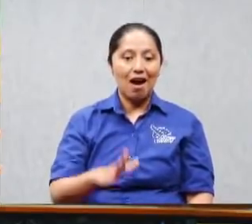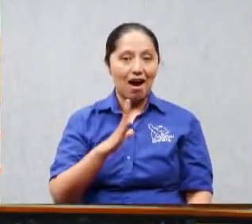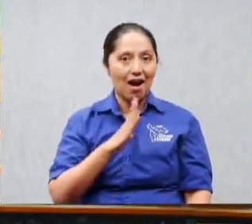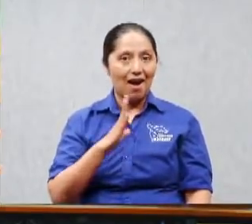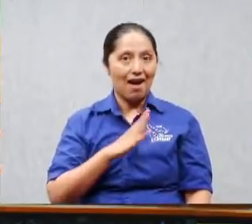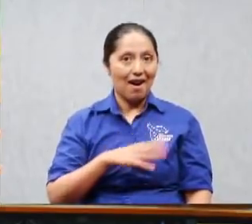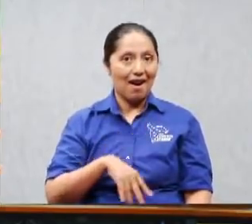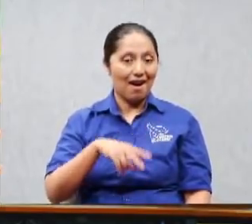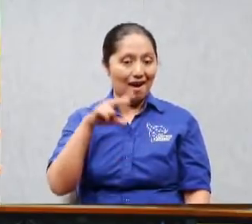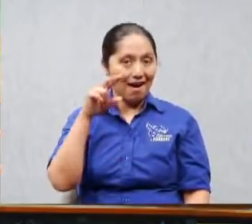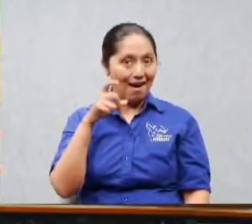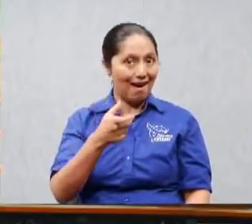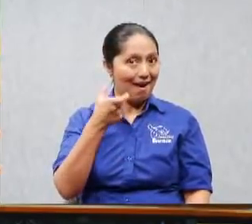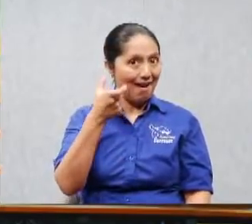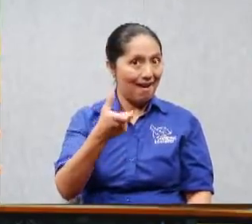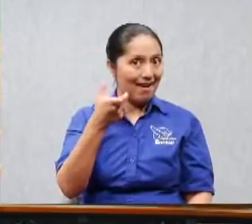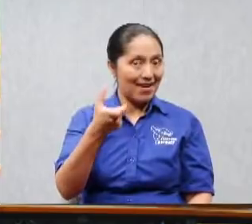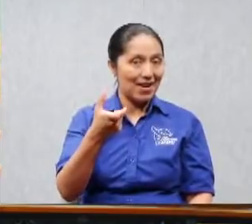para el reino